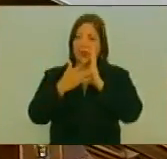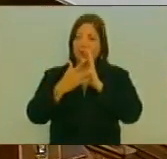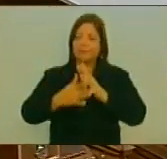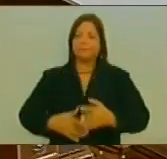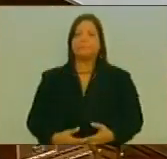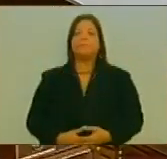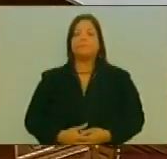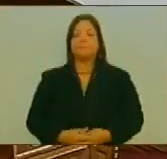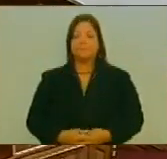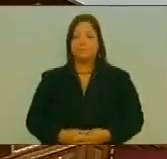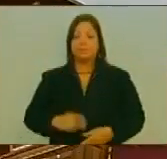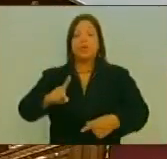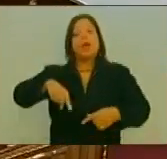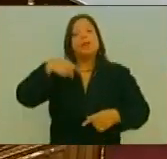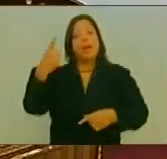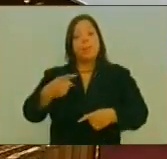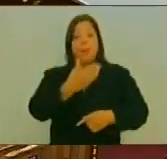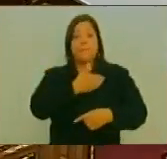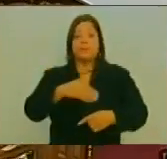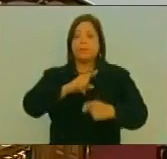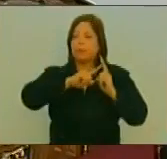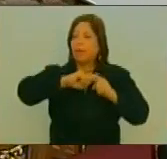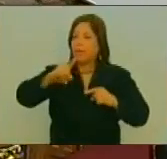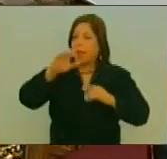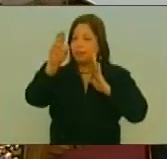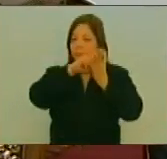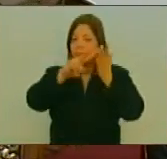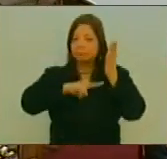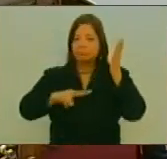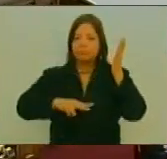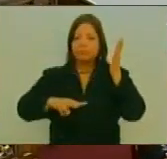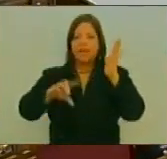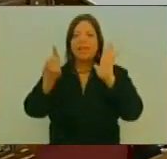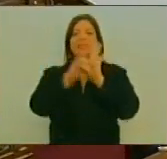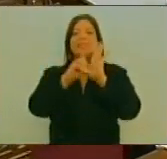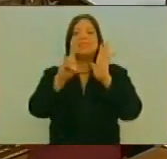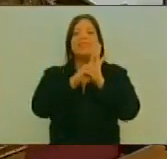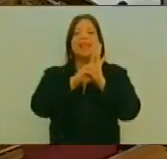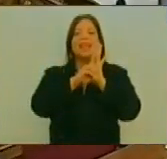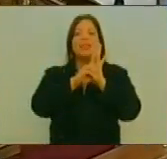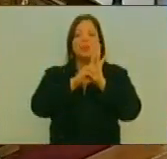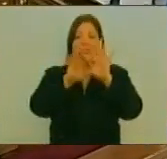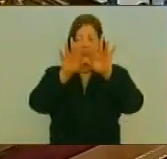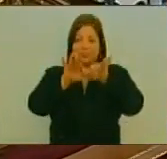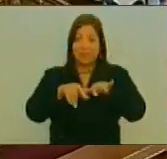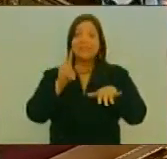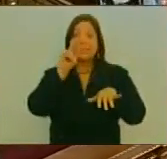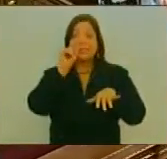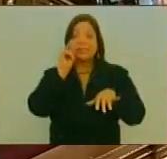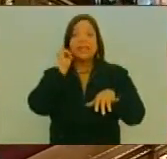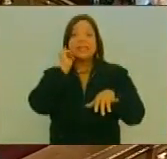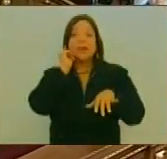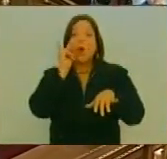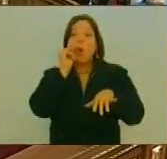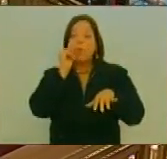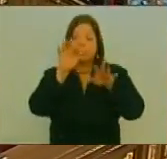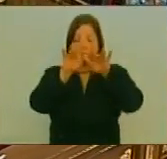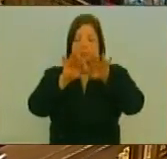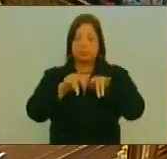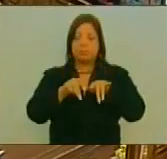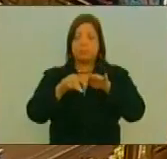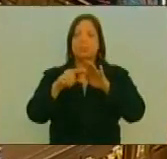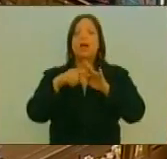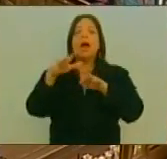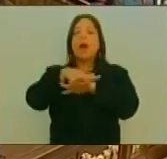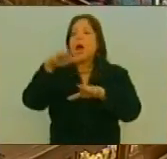Seguidamente La Presidenta Ordenó Dar Lectura Al Correspondiente Proyecto De Decreto Constituyente El Cual Sometido